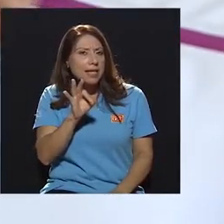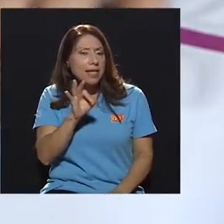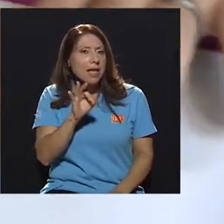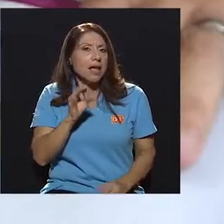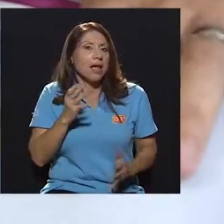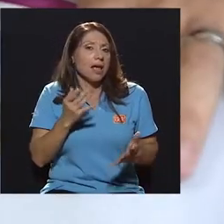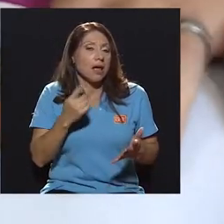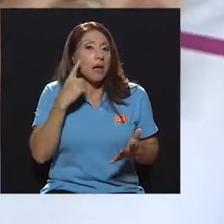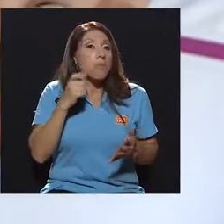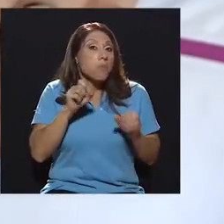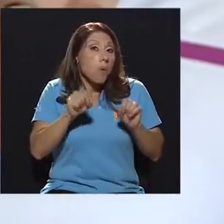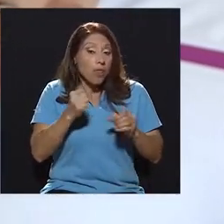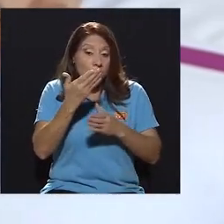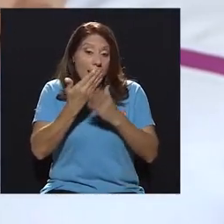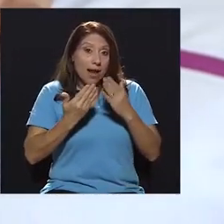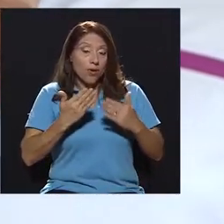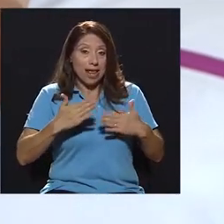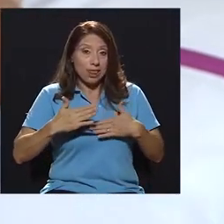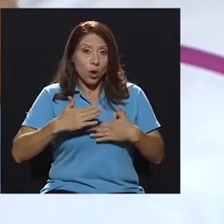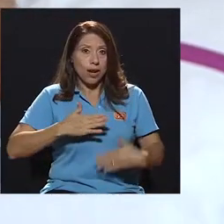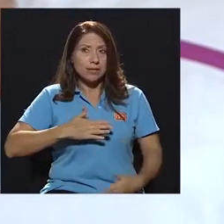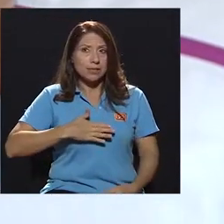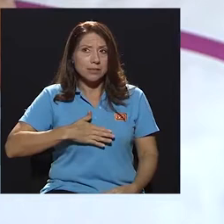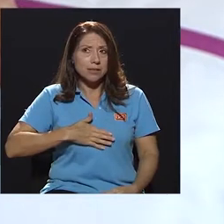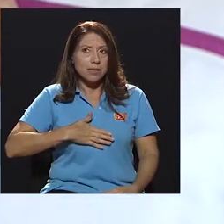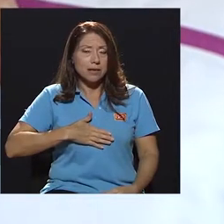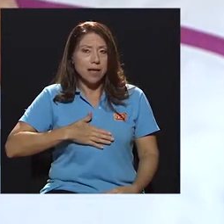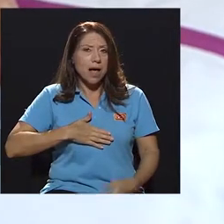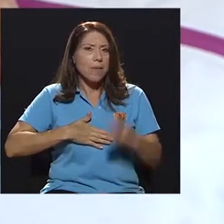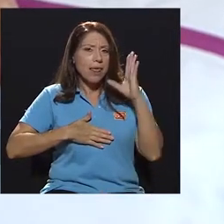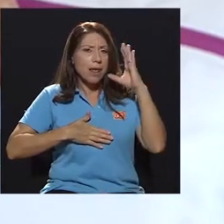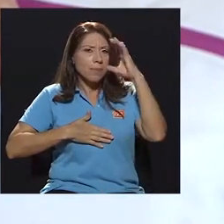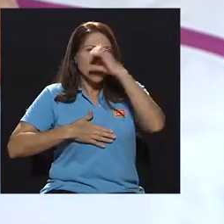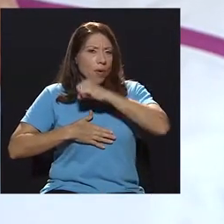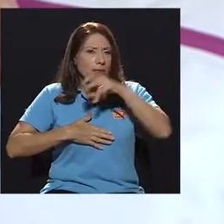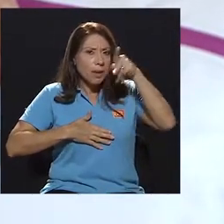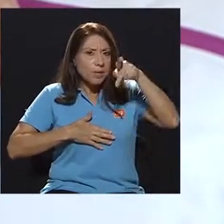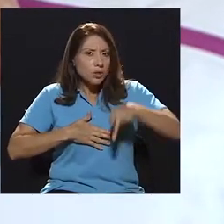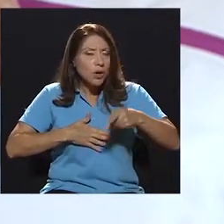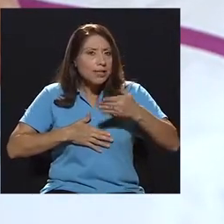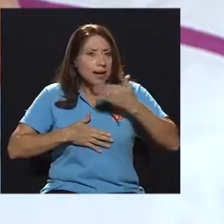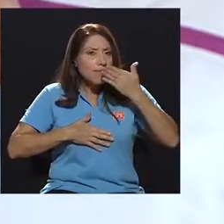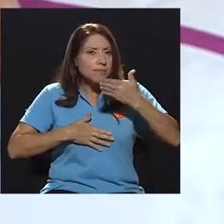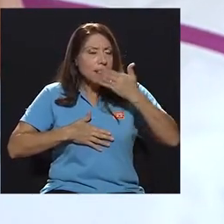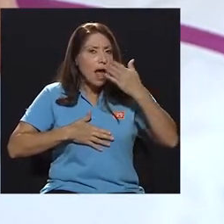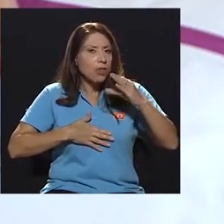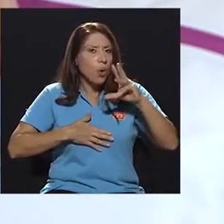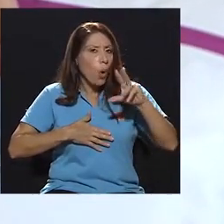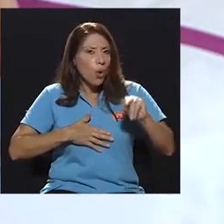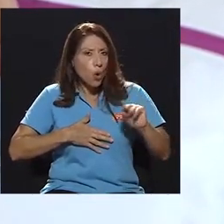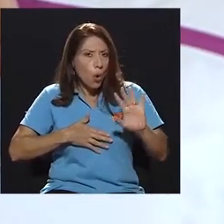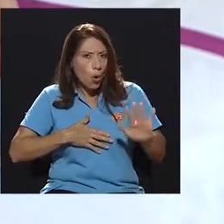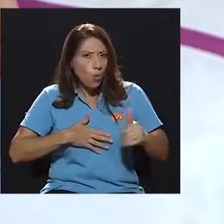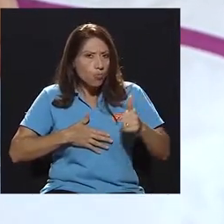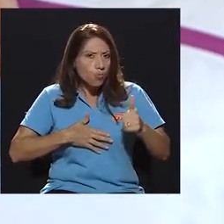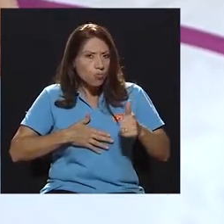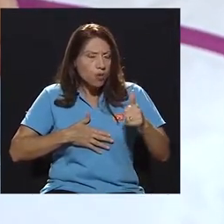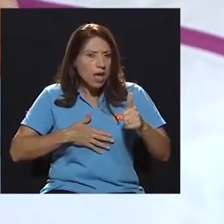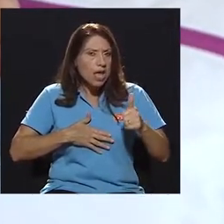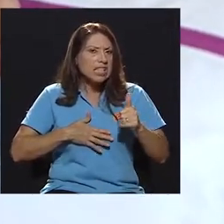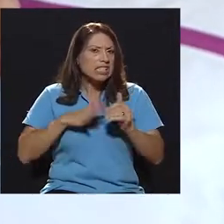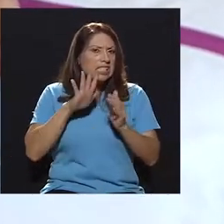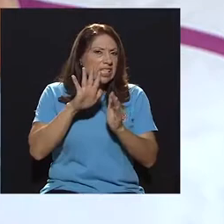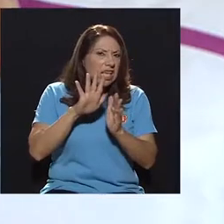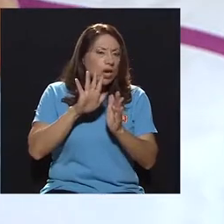persona, de hecho puedo ponerla más bien en el tórax, si la persona puede estar respirando o no estar respirando. Una vez que yo determino